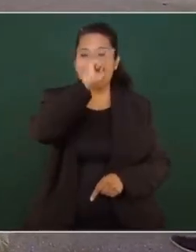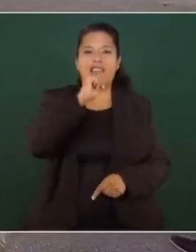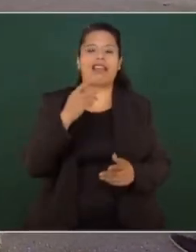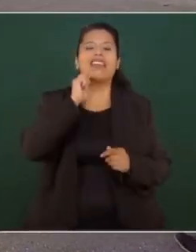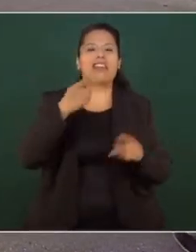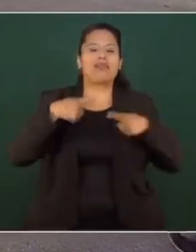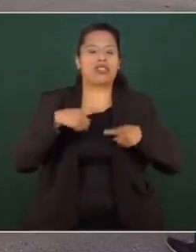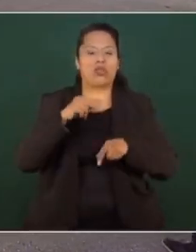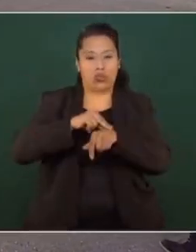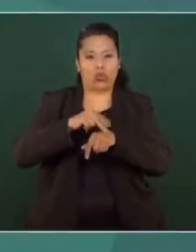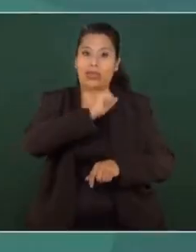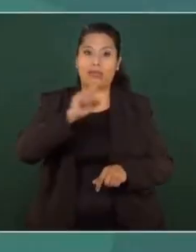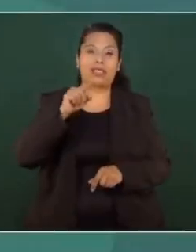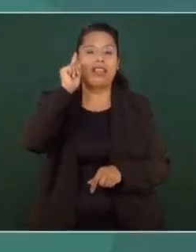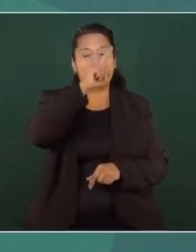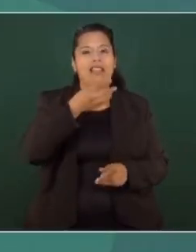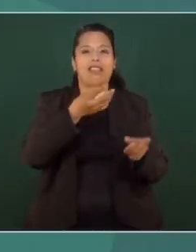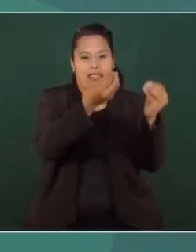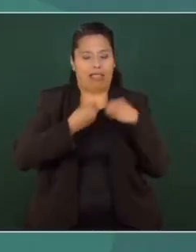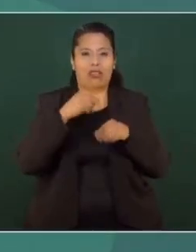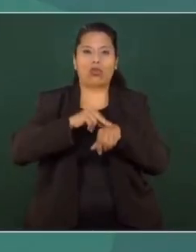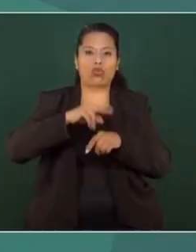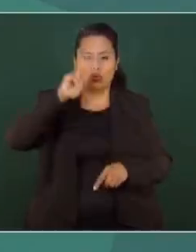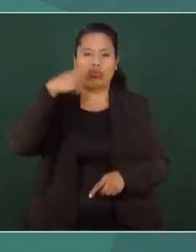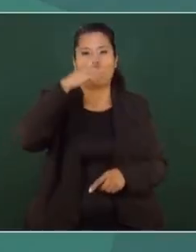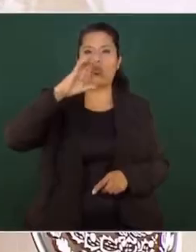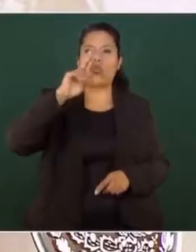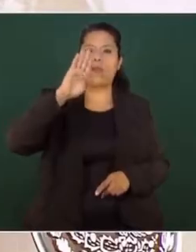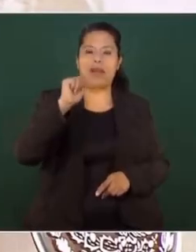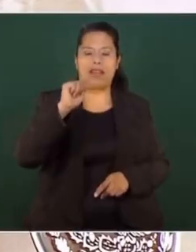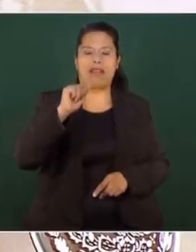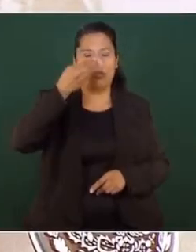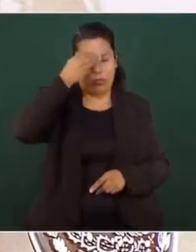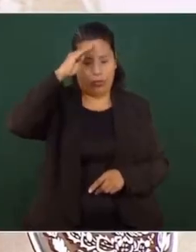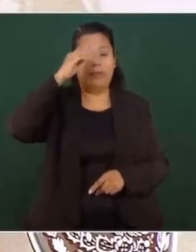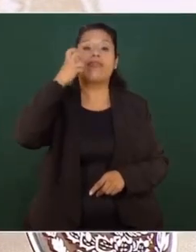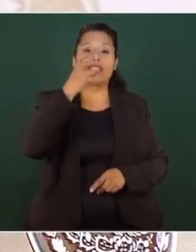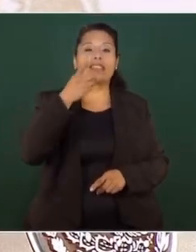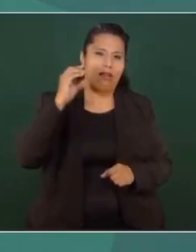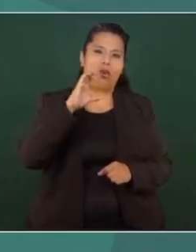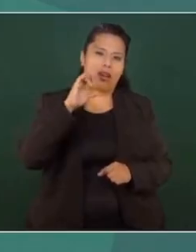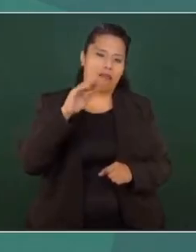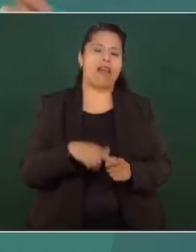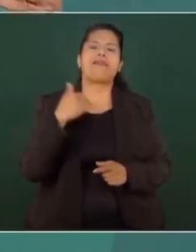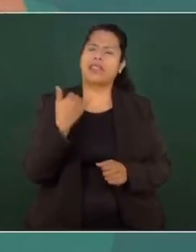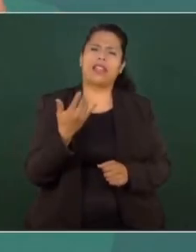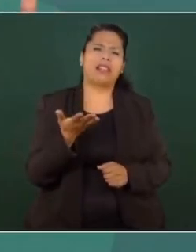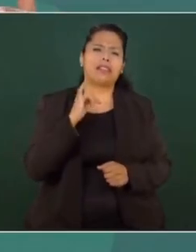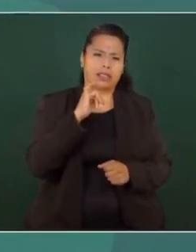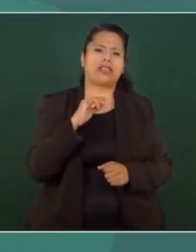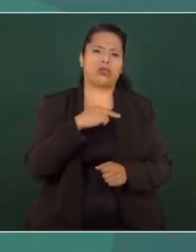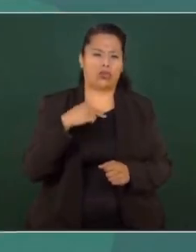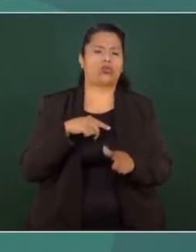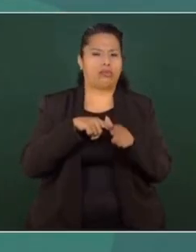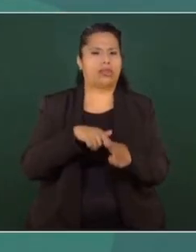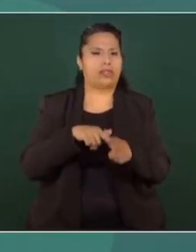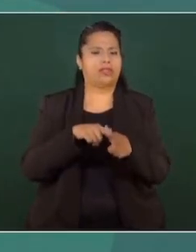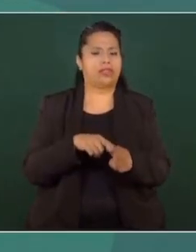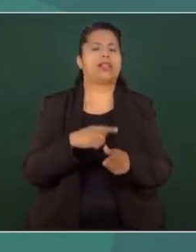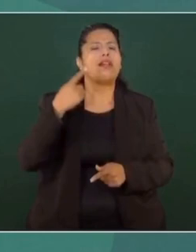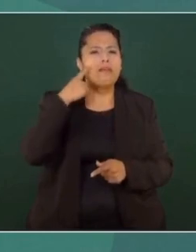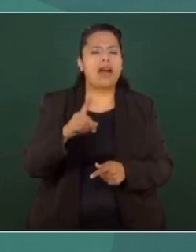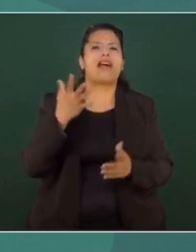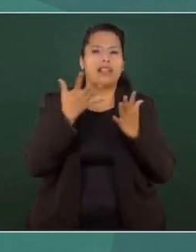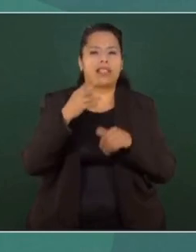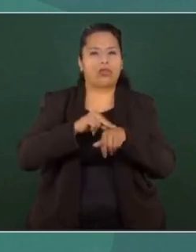y a su gobierno, porque están trabajando médicos especialistas de Cuba en el hospital de Fresnillo, Zacatecas. Vamos a seguir contratando médicos